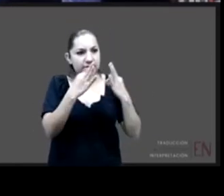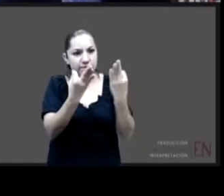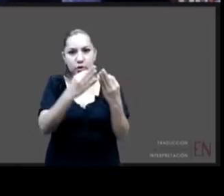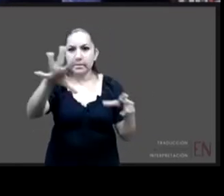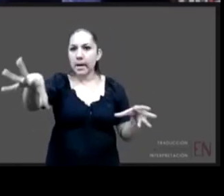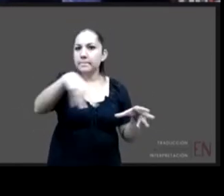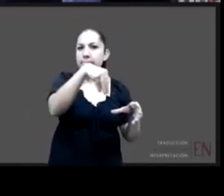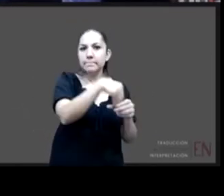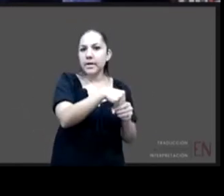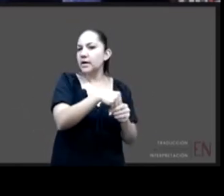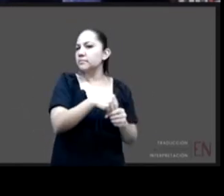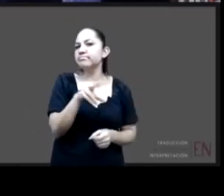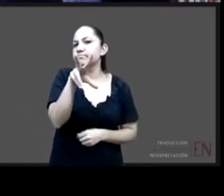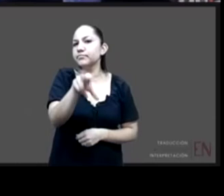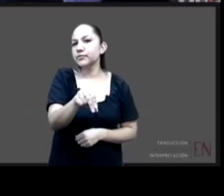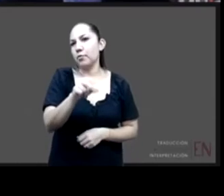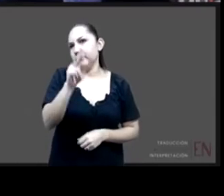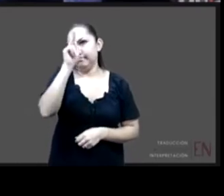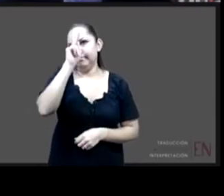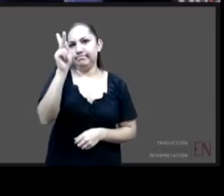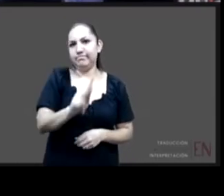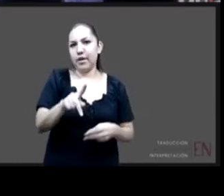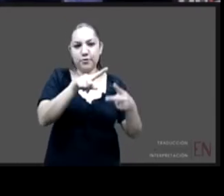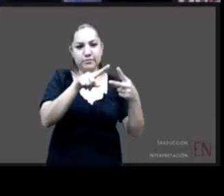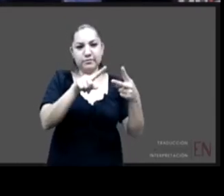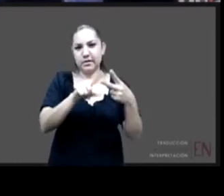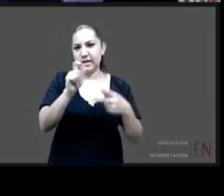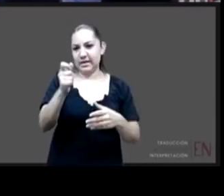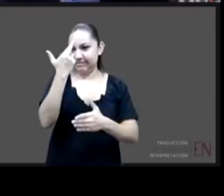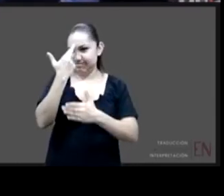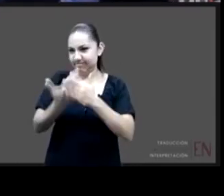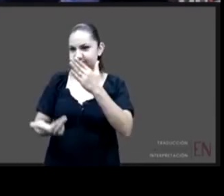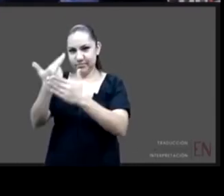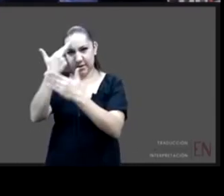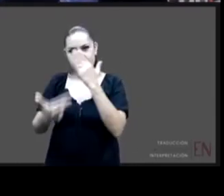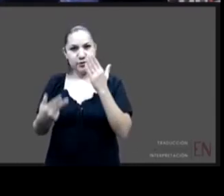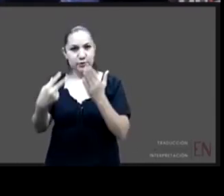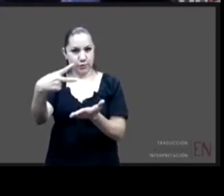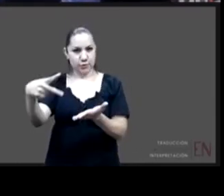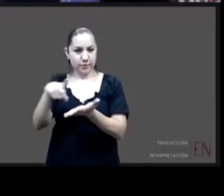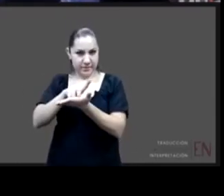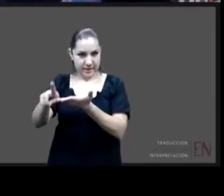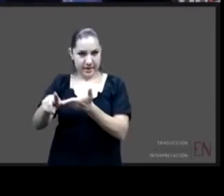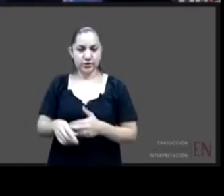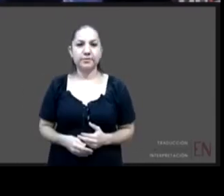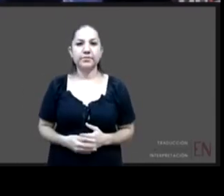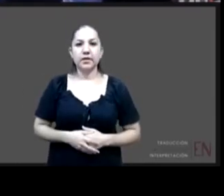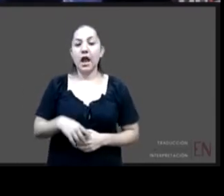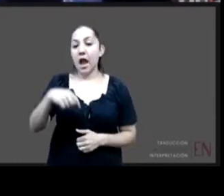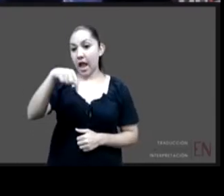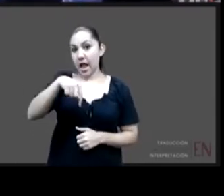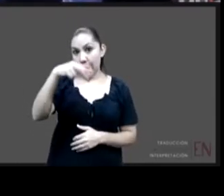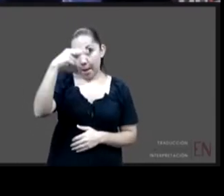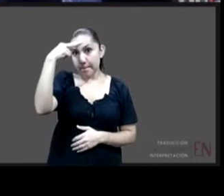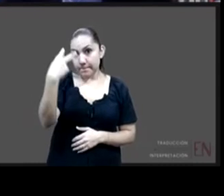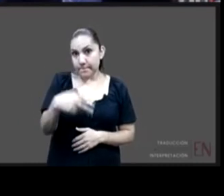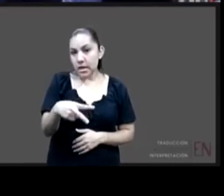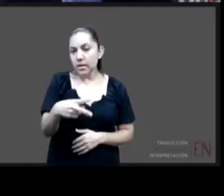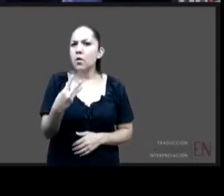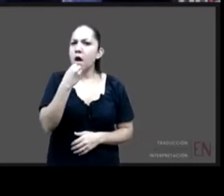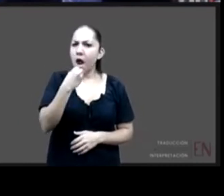da mucho gusto que en los últimos años en México se hayan dado avances muy importantes